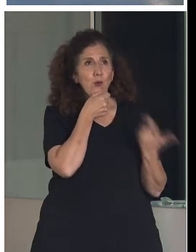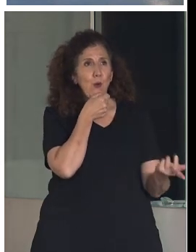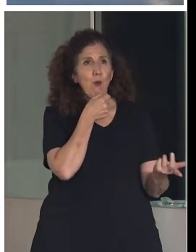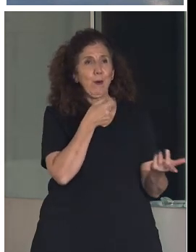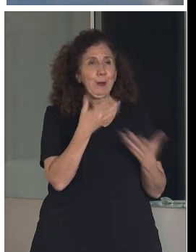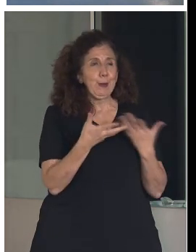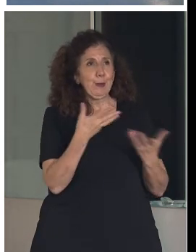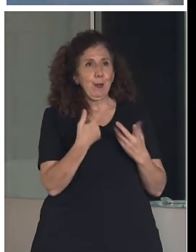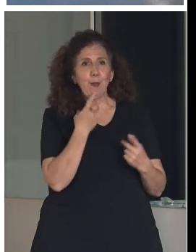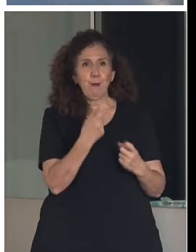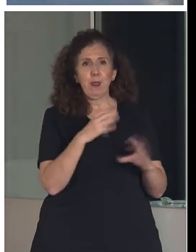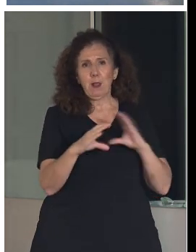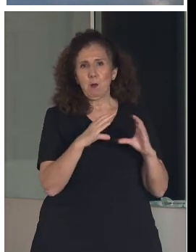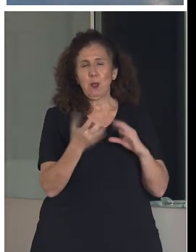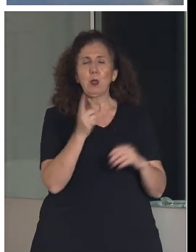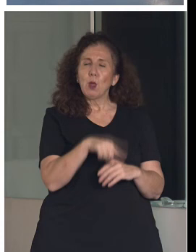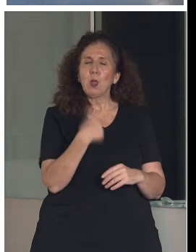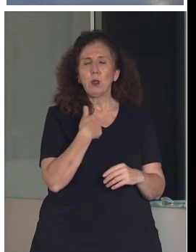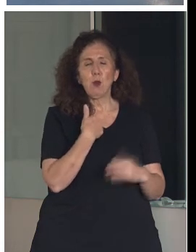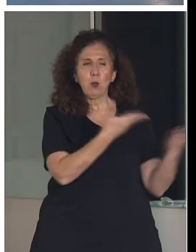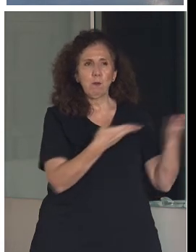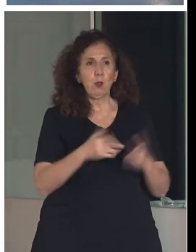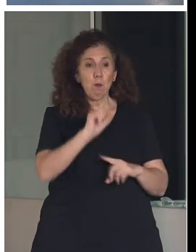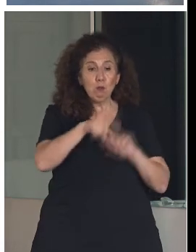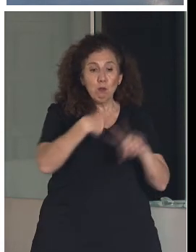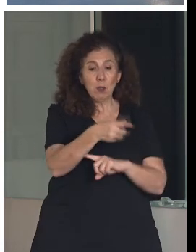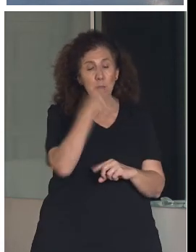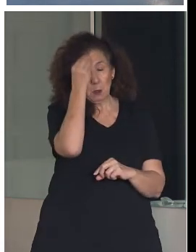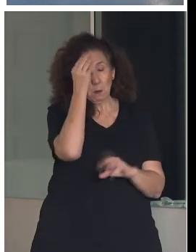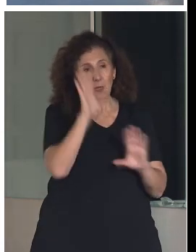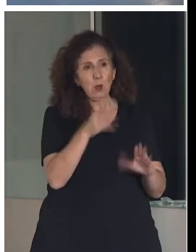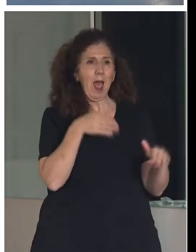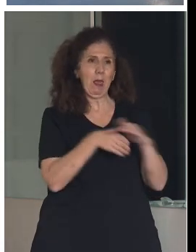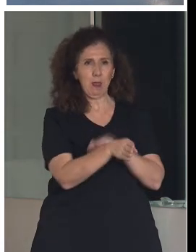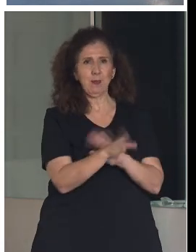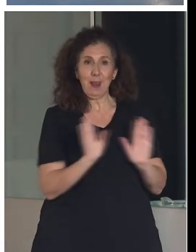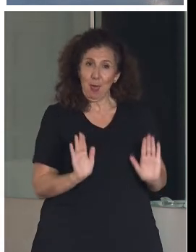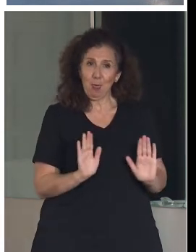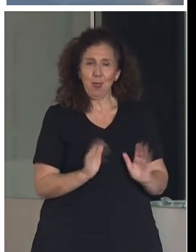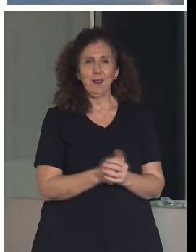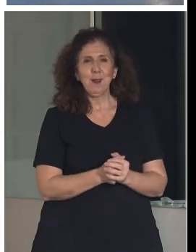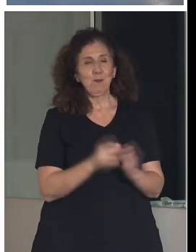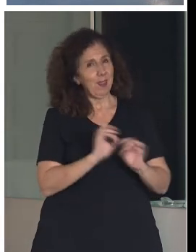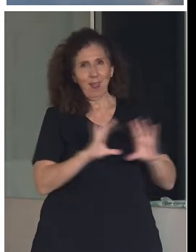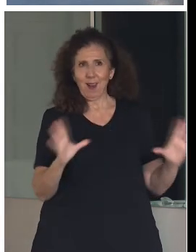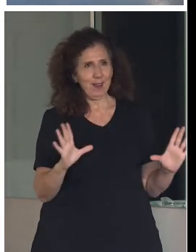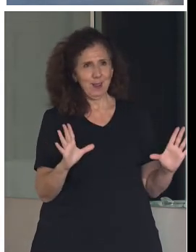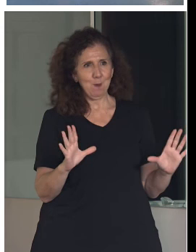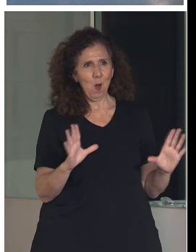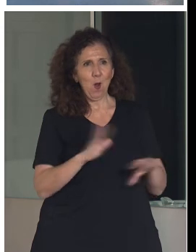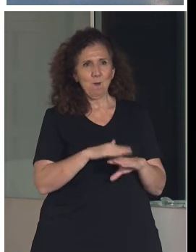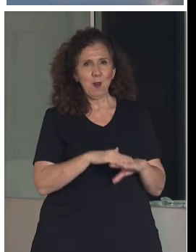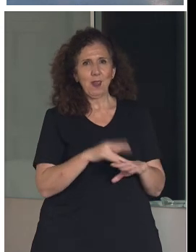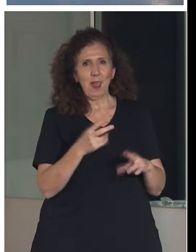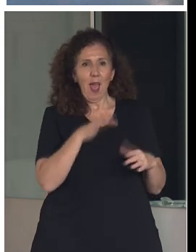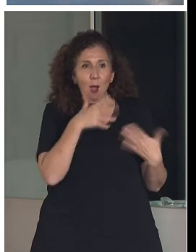Y, bueno, yo os invito realmente… Yo creo que el próximo que vamos a hacer es de accesibilidad. O sea, está clarísimo, porque estamos buscando…